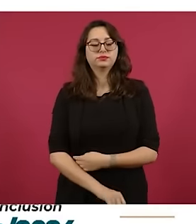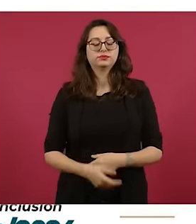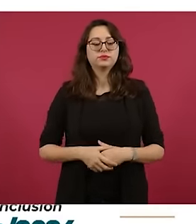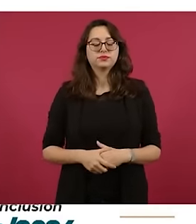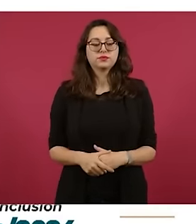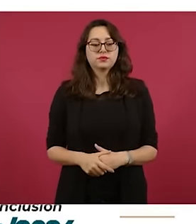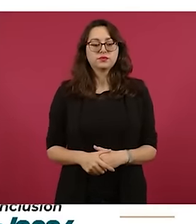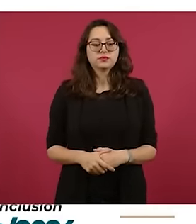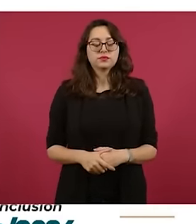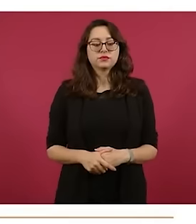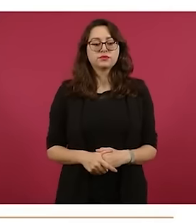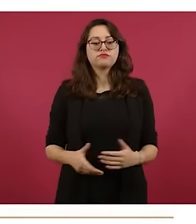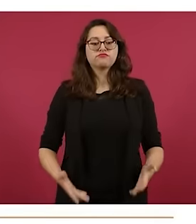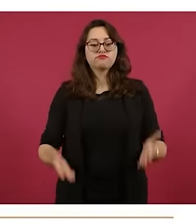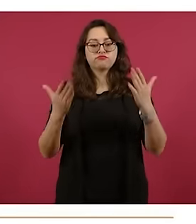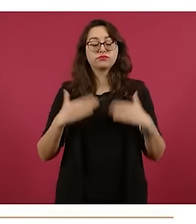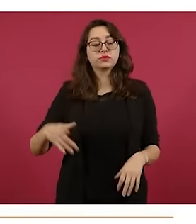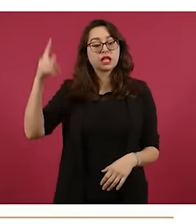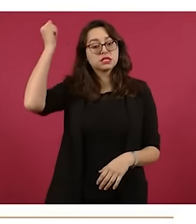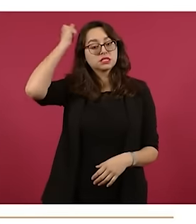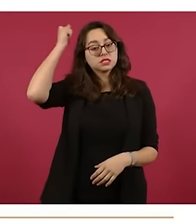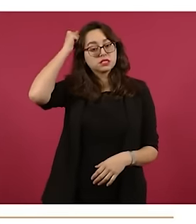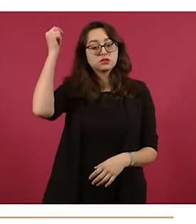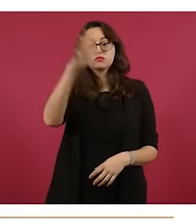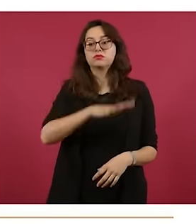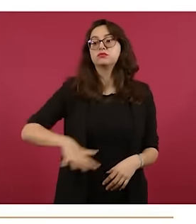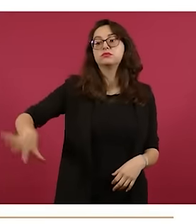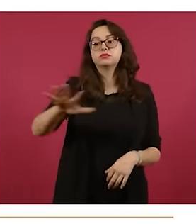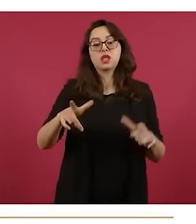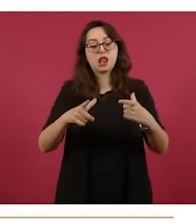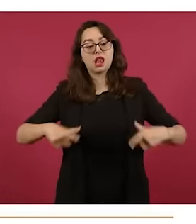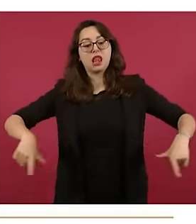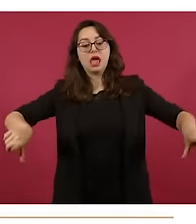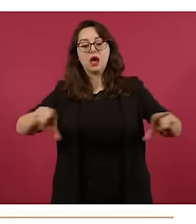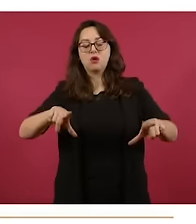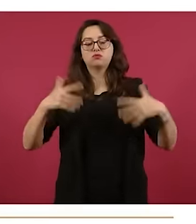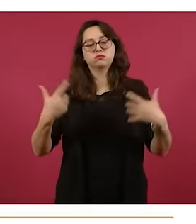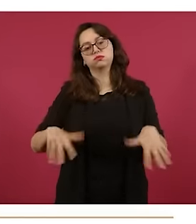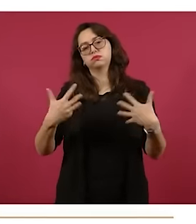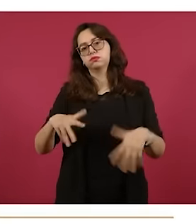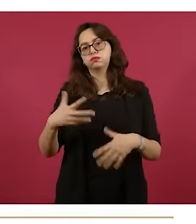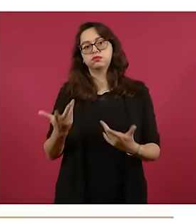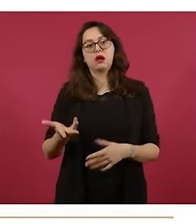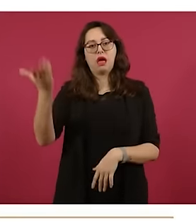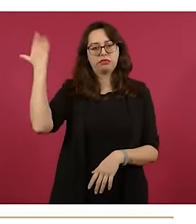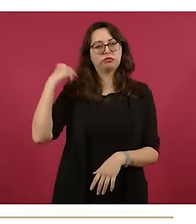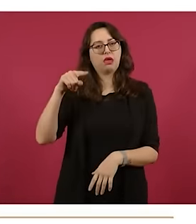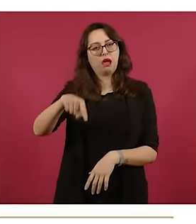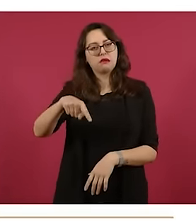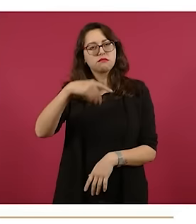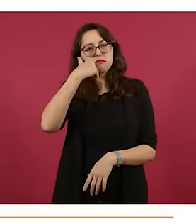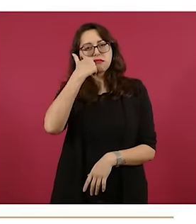El Parque Ecológico Lago de Texcoco es un desarrollo integral en la zona en donde se pretendía construir